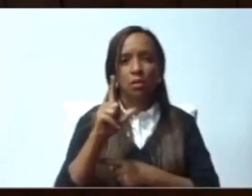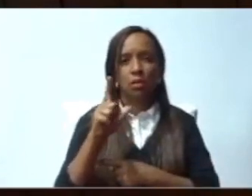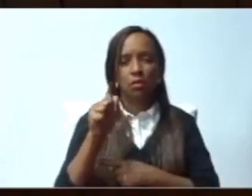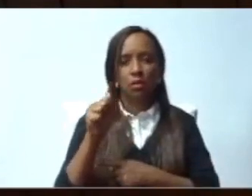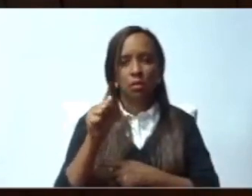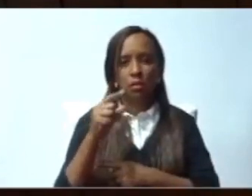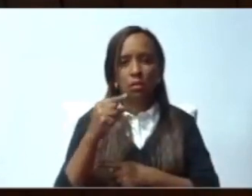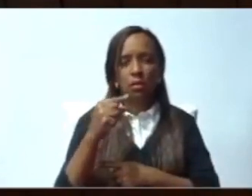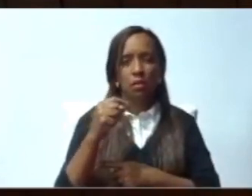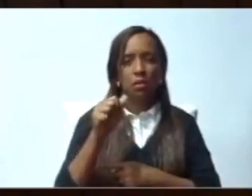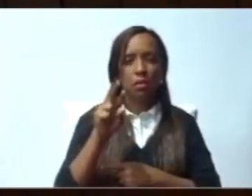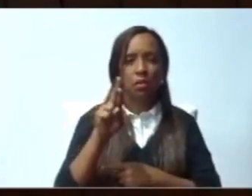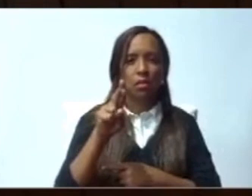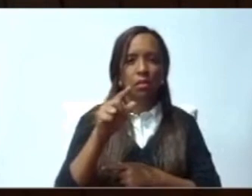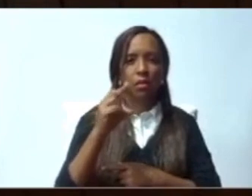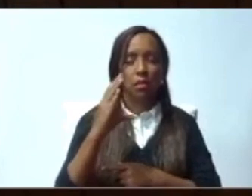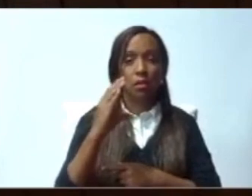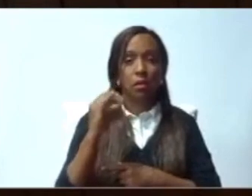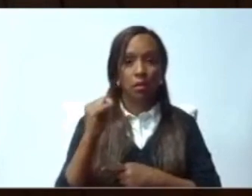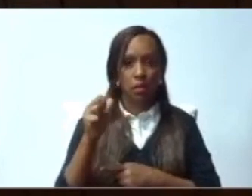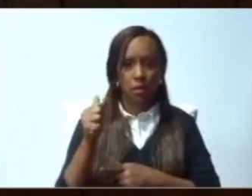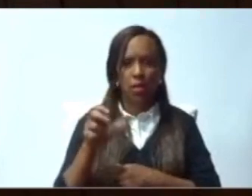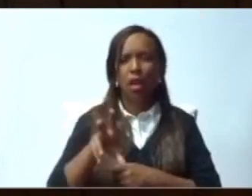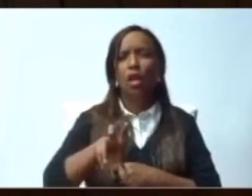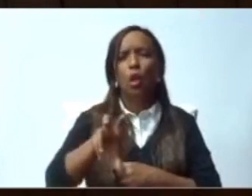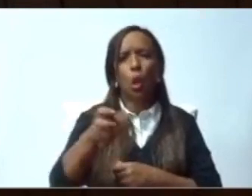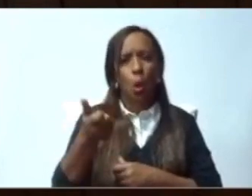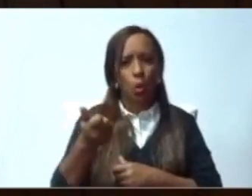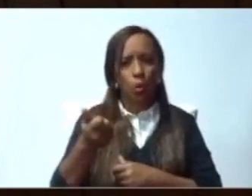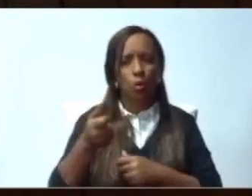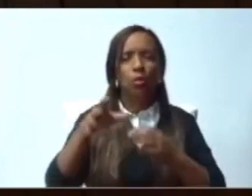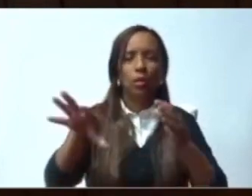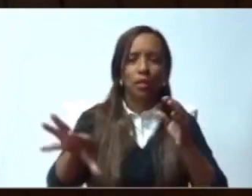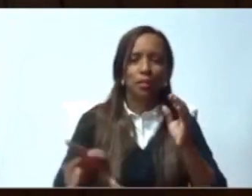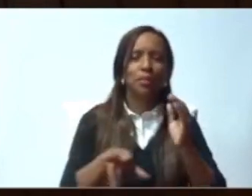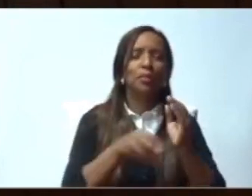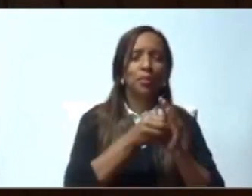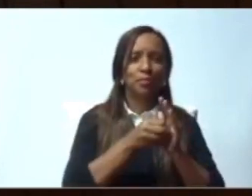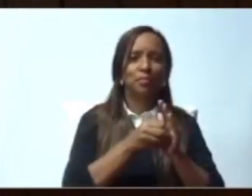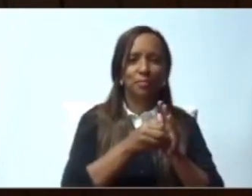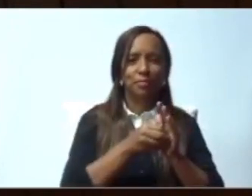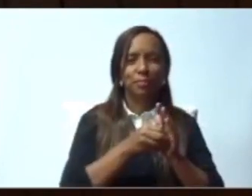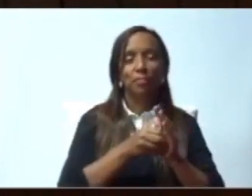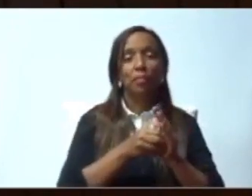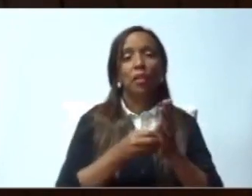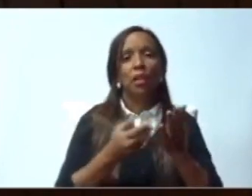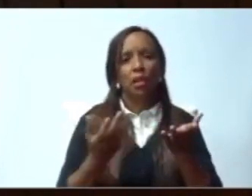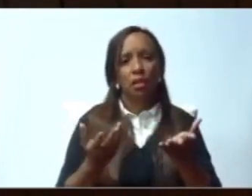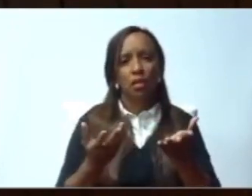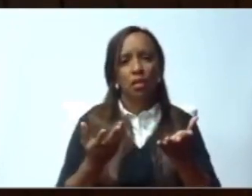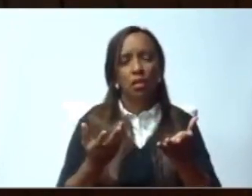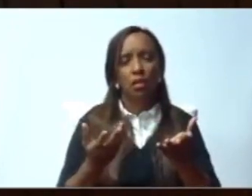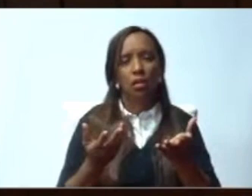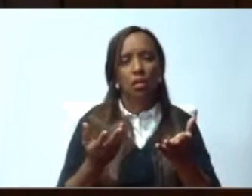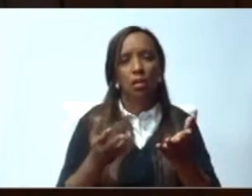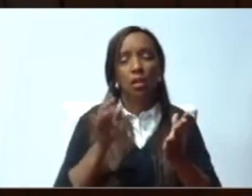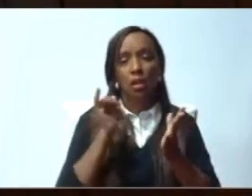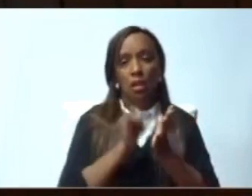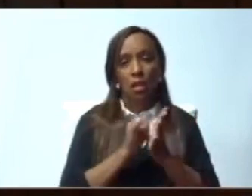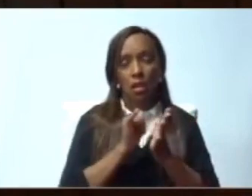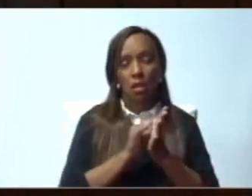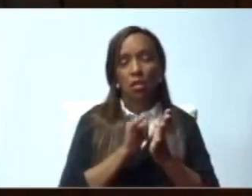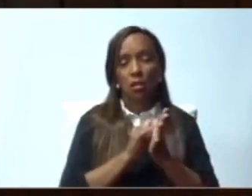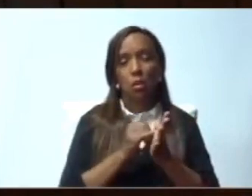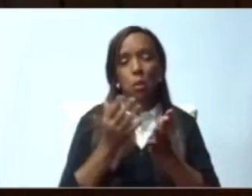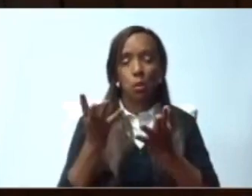presidente, en la Secretaría Parlamentaria. Por lo tanto, nosotros pedimos que sean leídos también esos considerando.